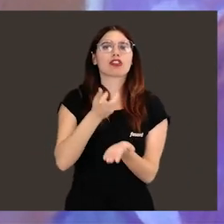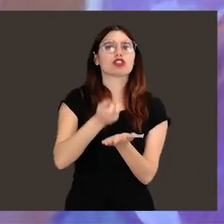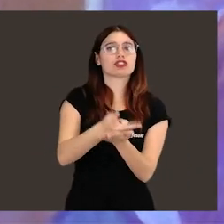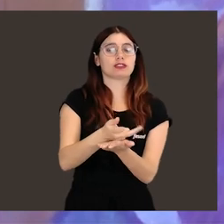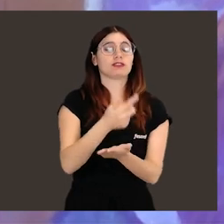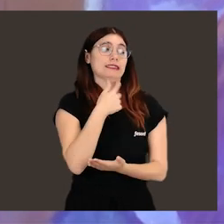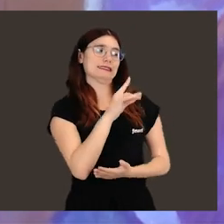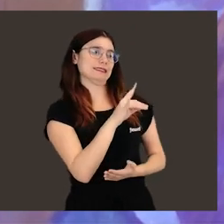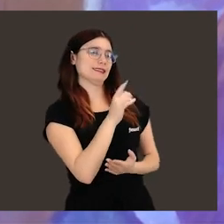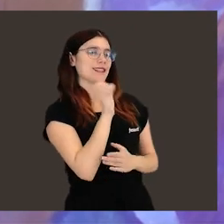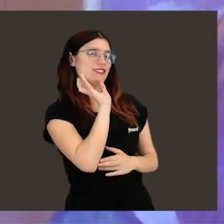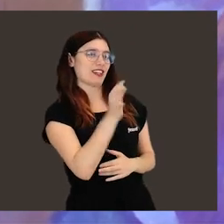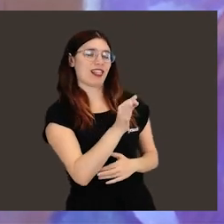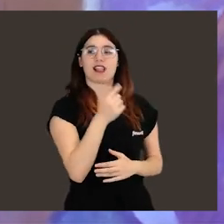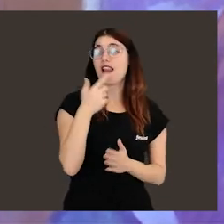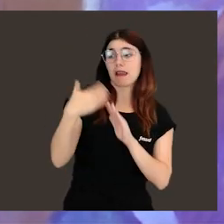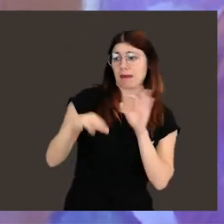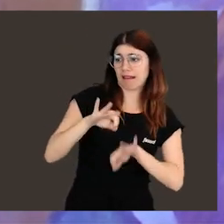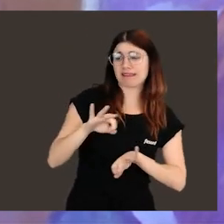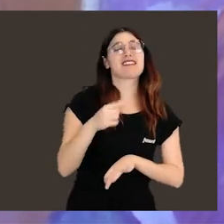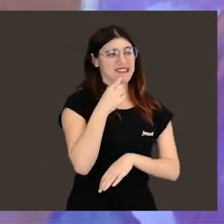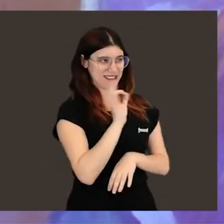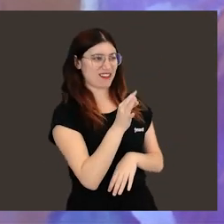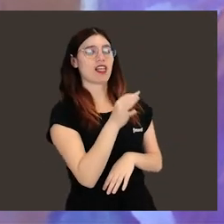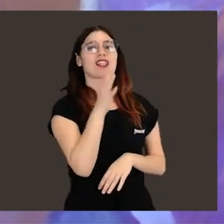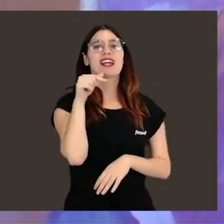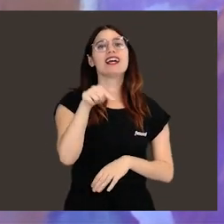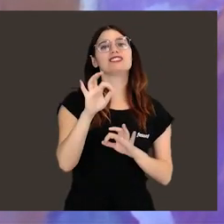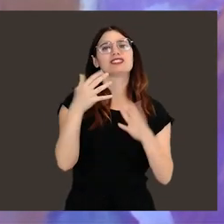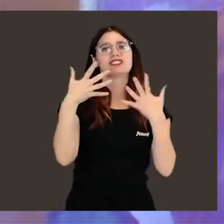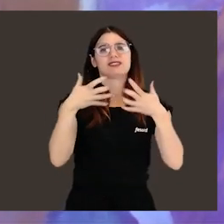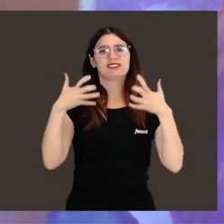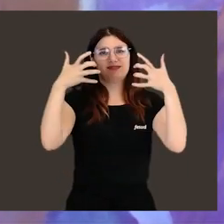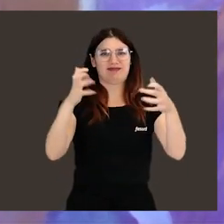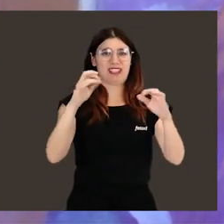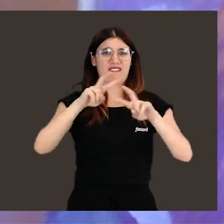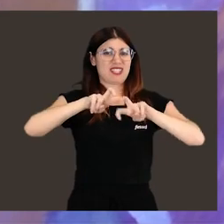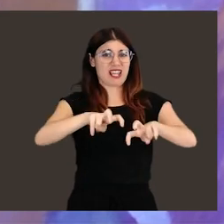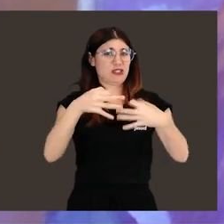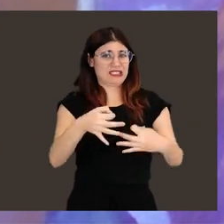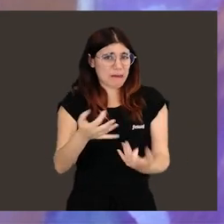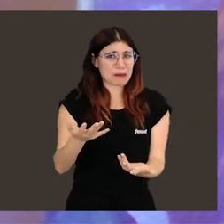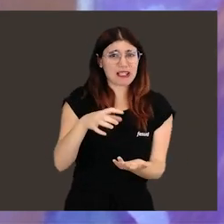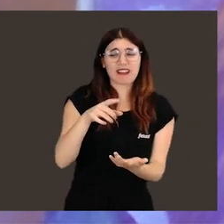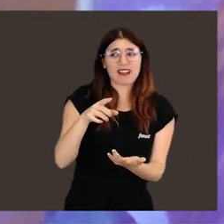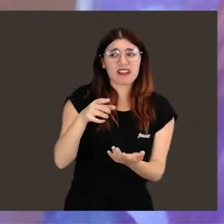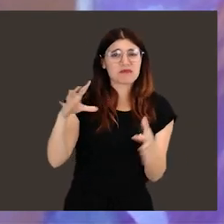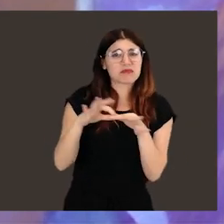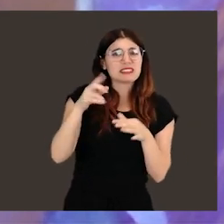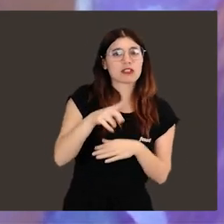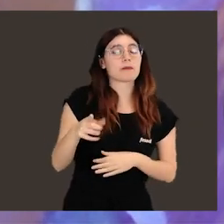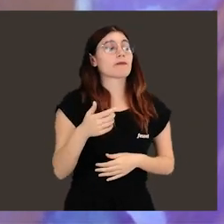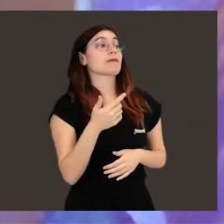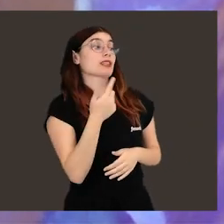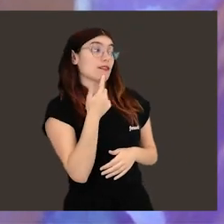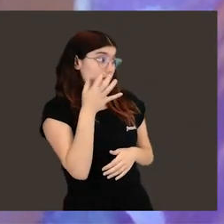van mucho los retos, sin límites. ¿Ese es un leitmotiv de la investigación, sin